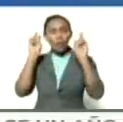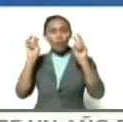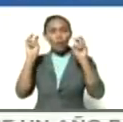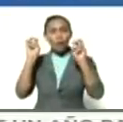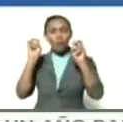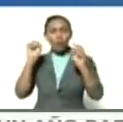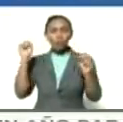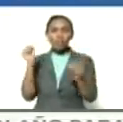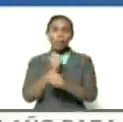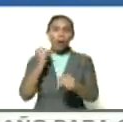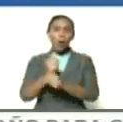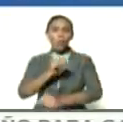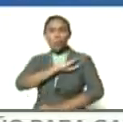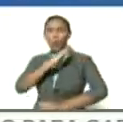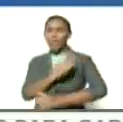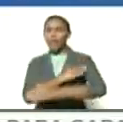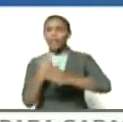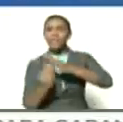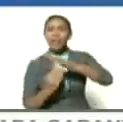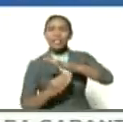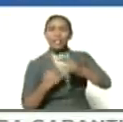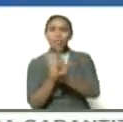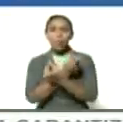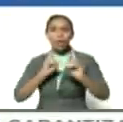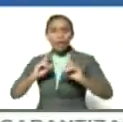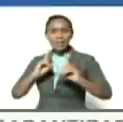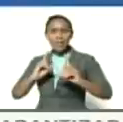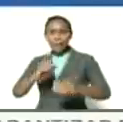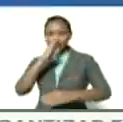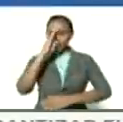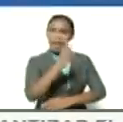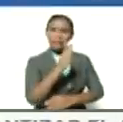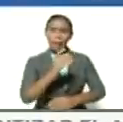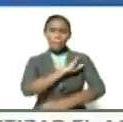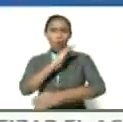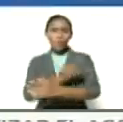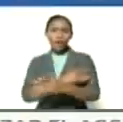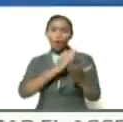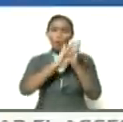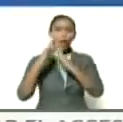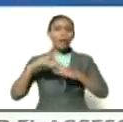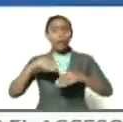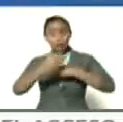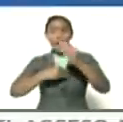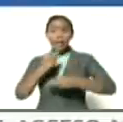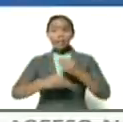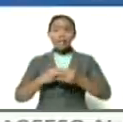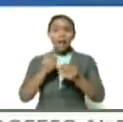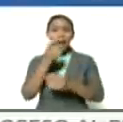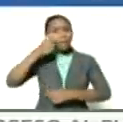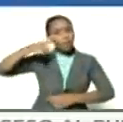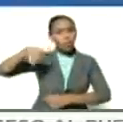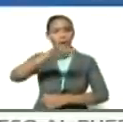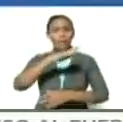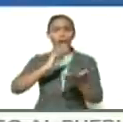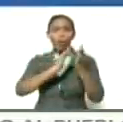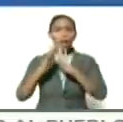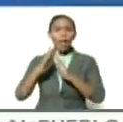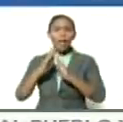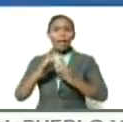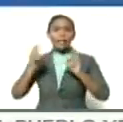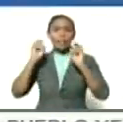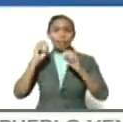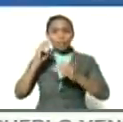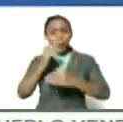órganos de poder de base de democracia directa de poder comunal que van a ser las ciudades comunales contenidas